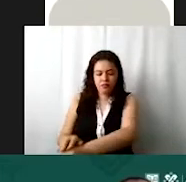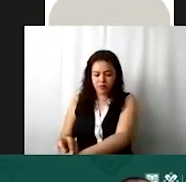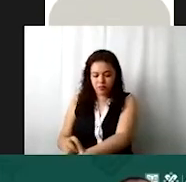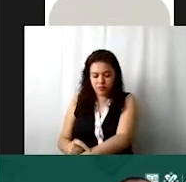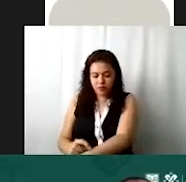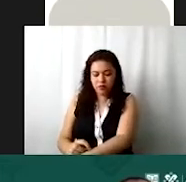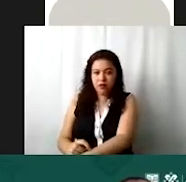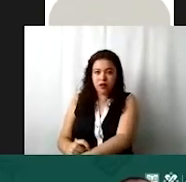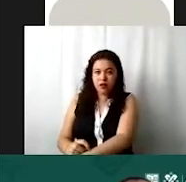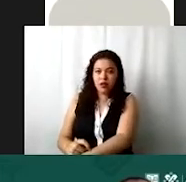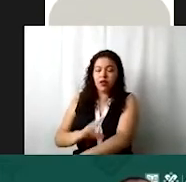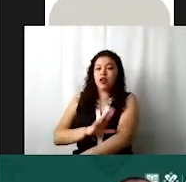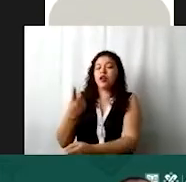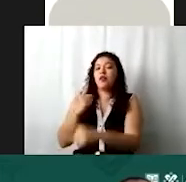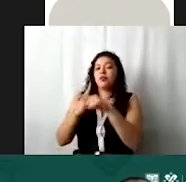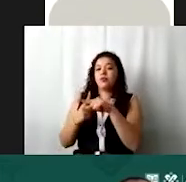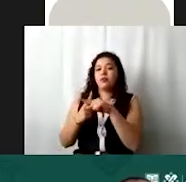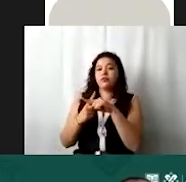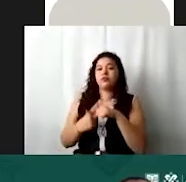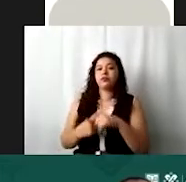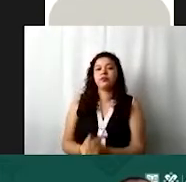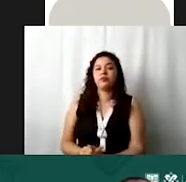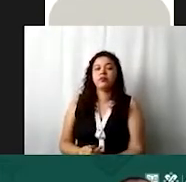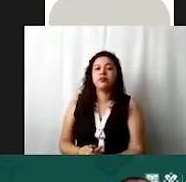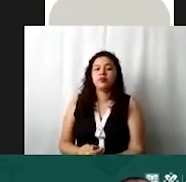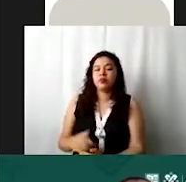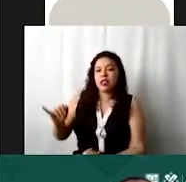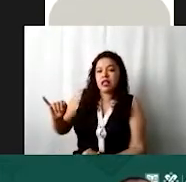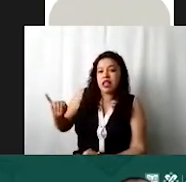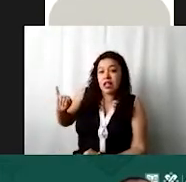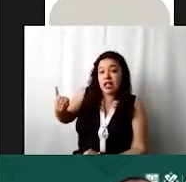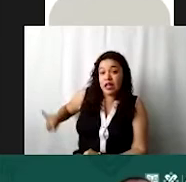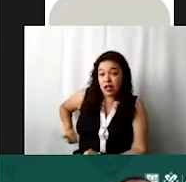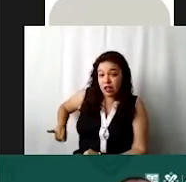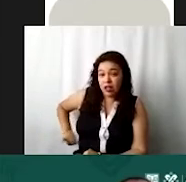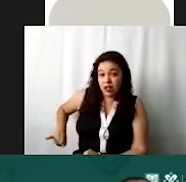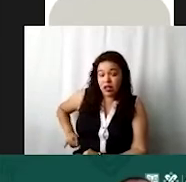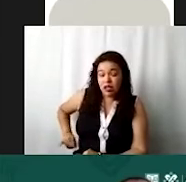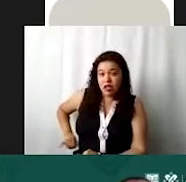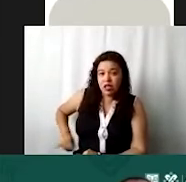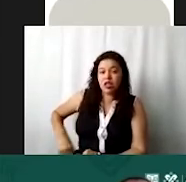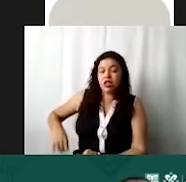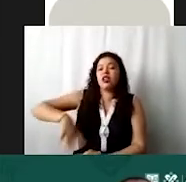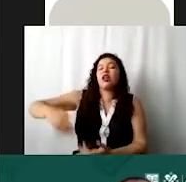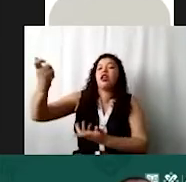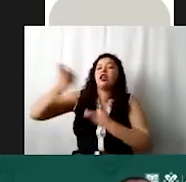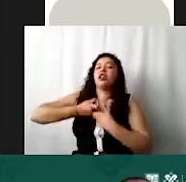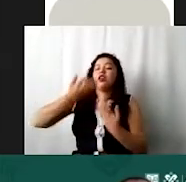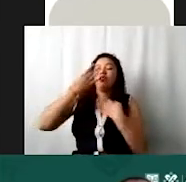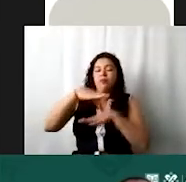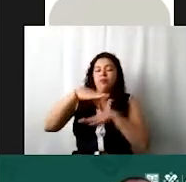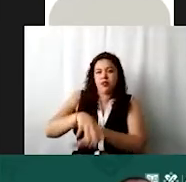damos agregar vamos a agregar por ejemplo intereses esos se incluyen aquí en ingresos financieros. Damos